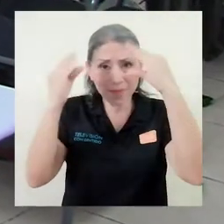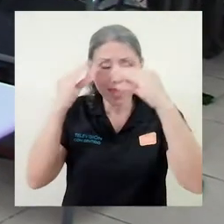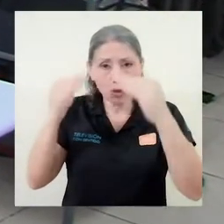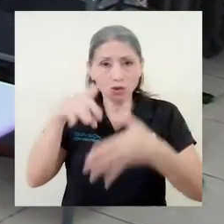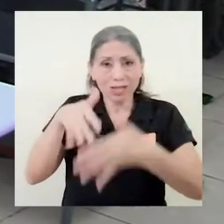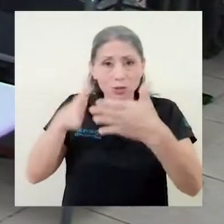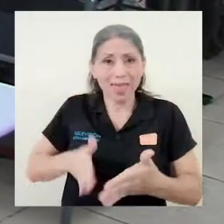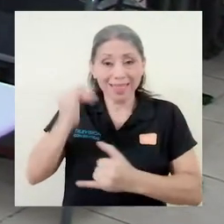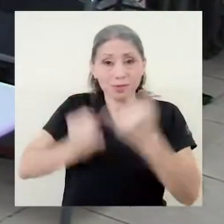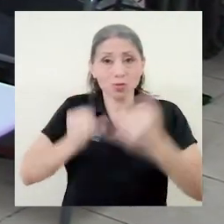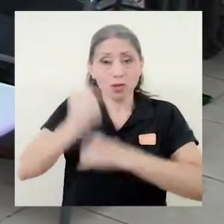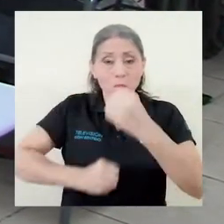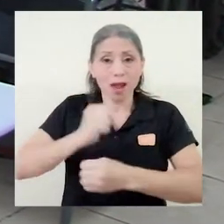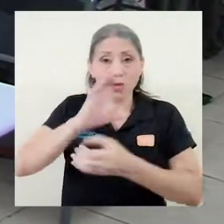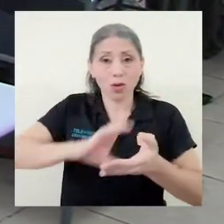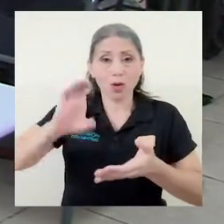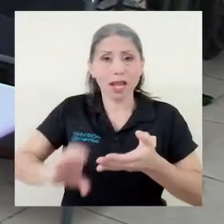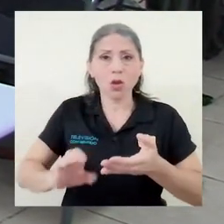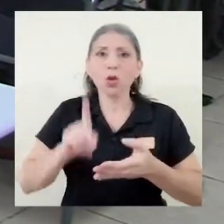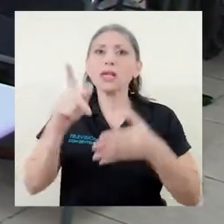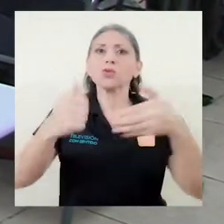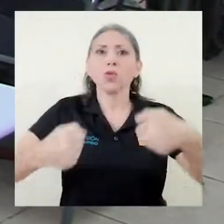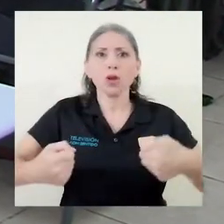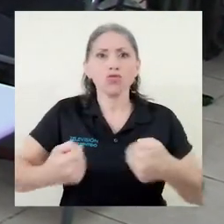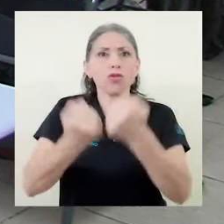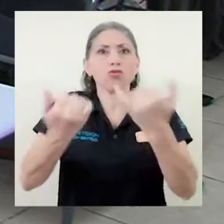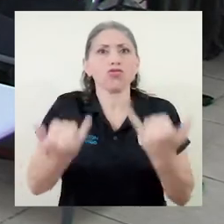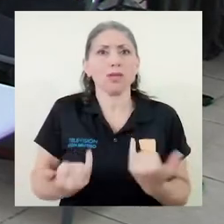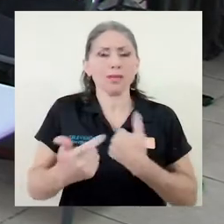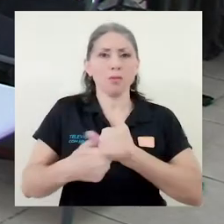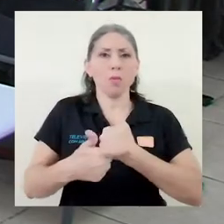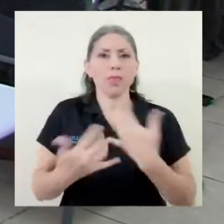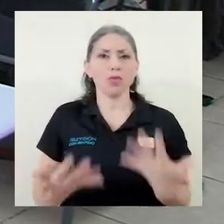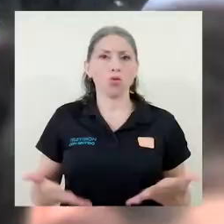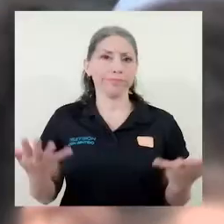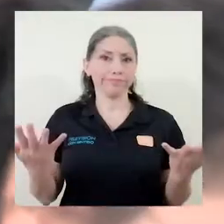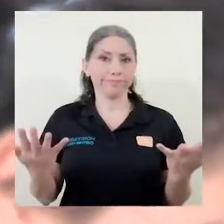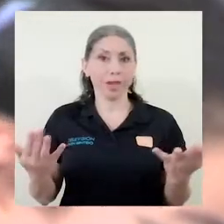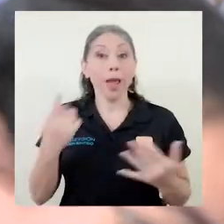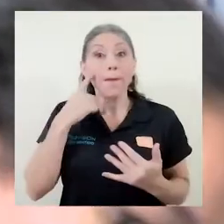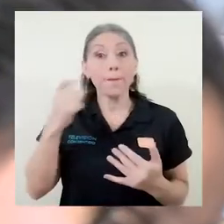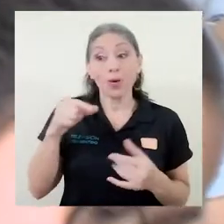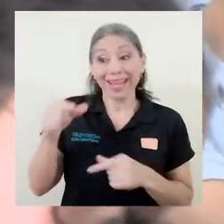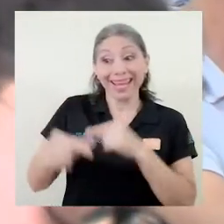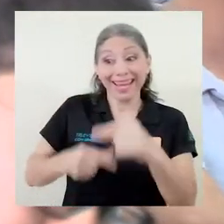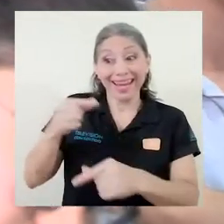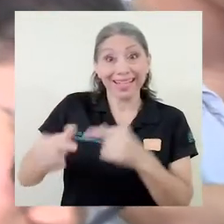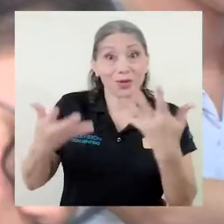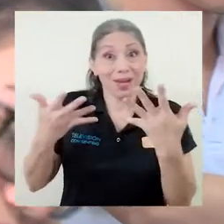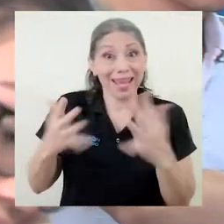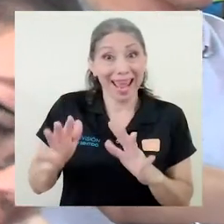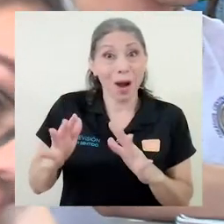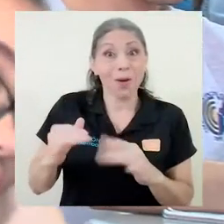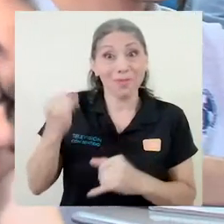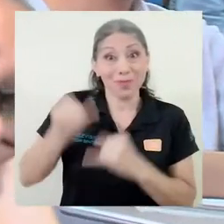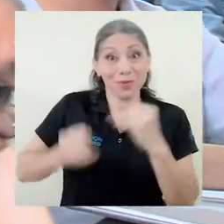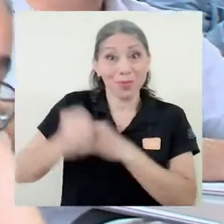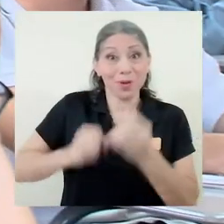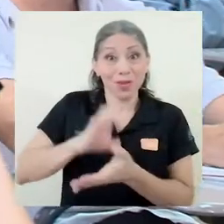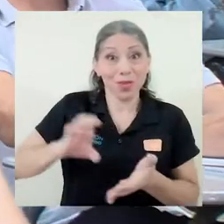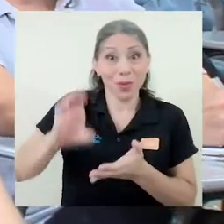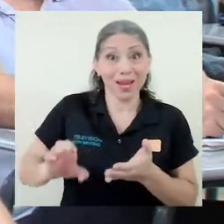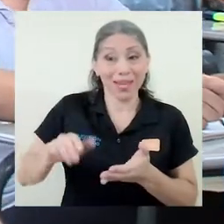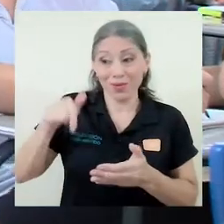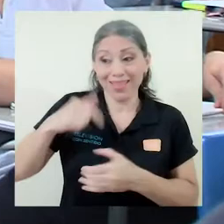de último año de colegio es uno de los retos que se imponen en este momento, ya que a la generación saliente en este